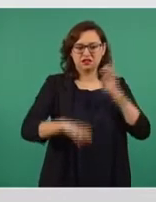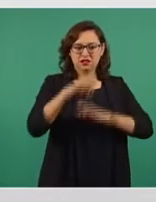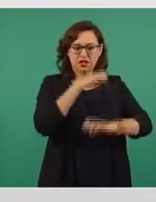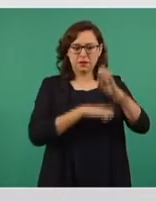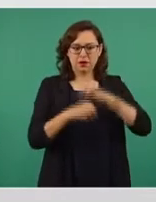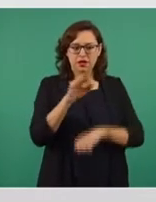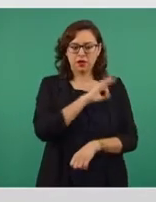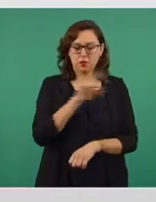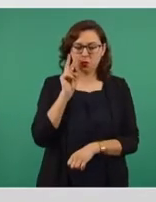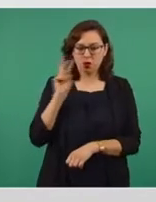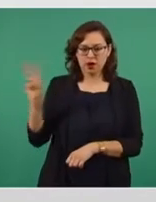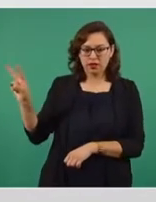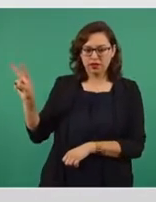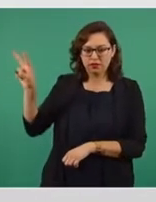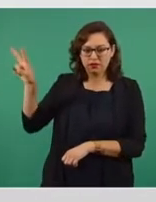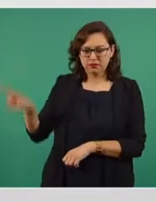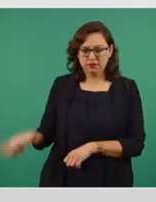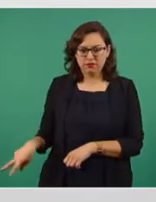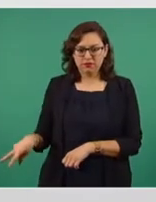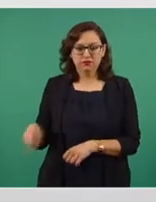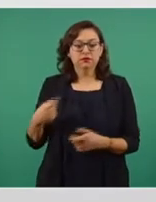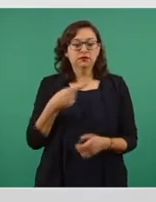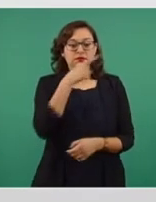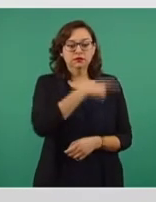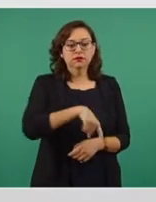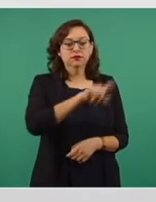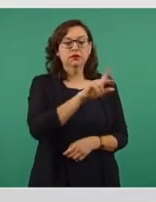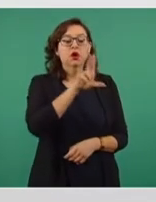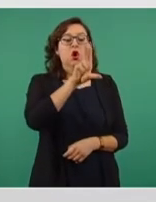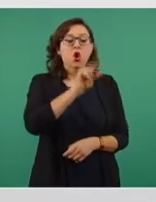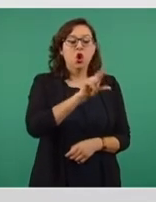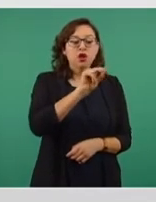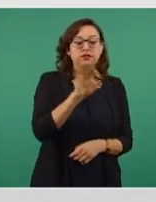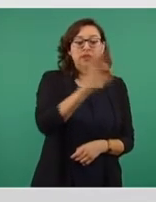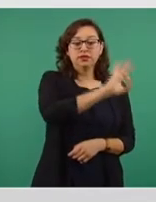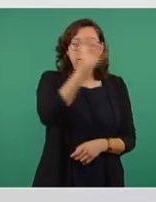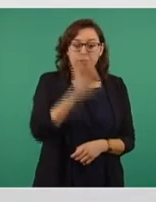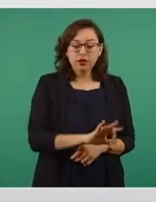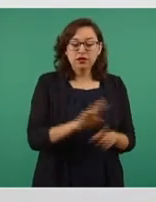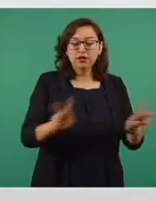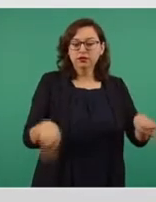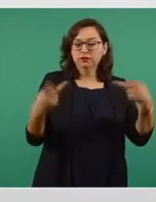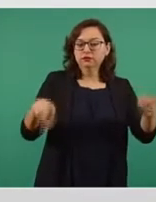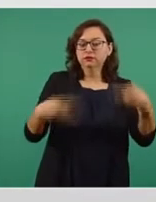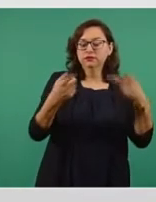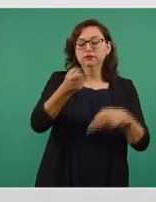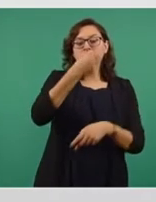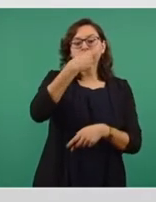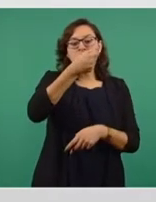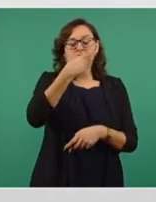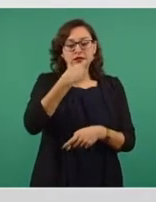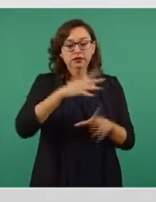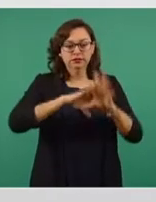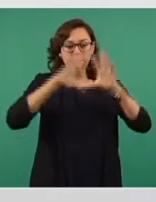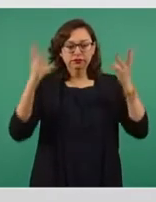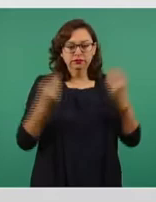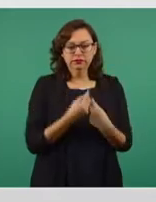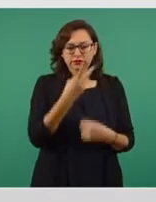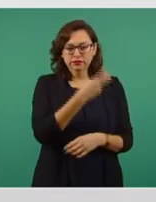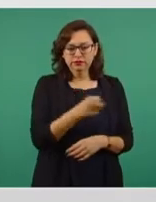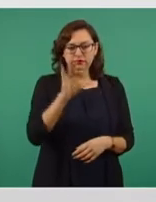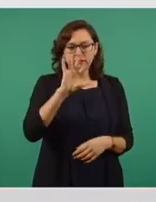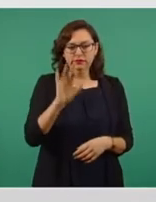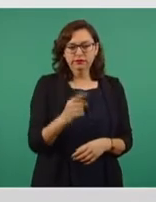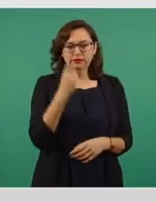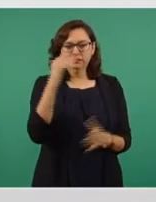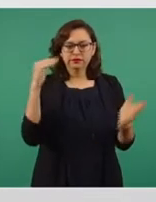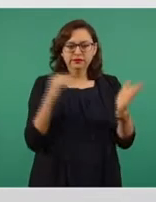el 80%, 79.6% del gasto en medicamentos, un total de 241